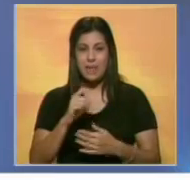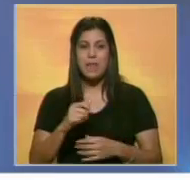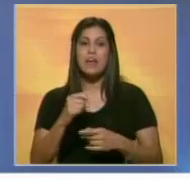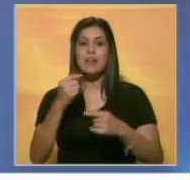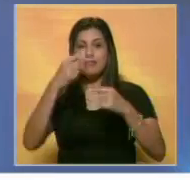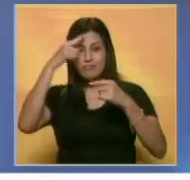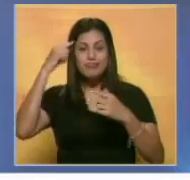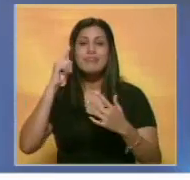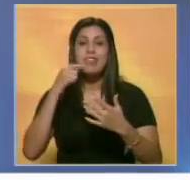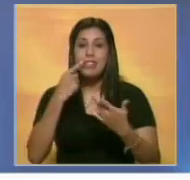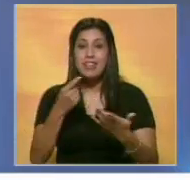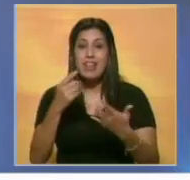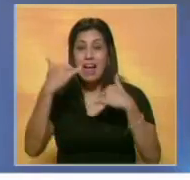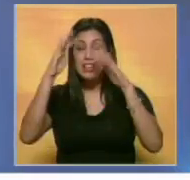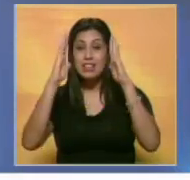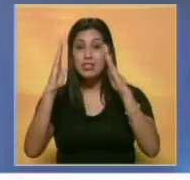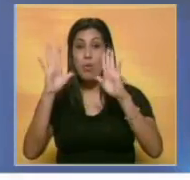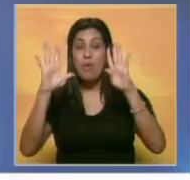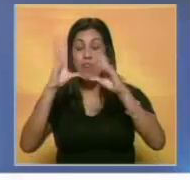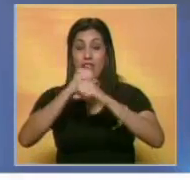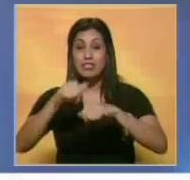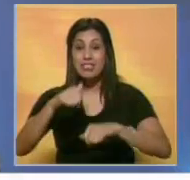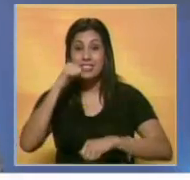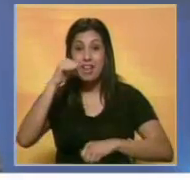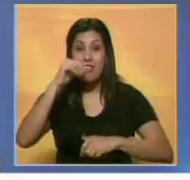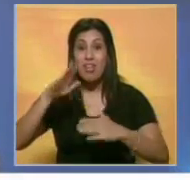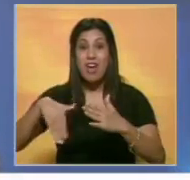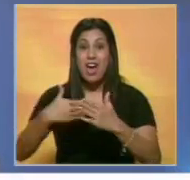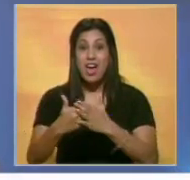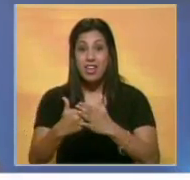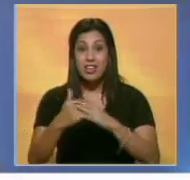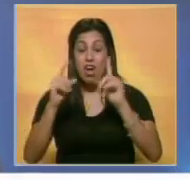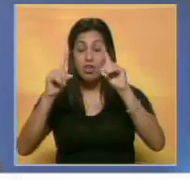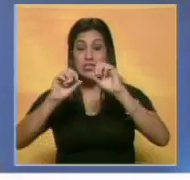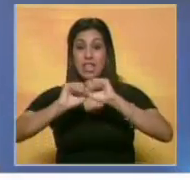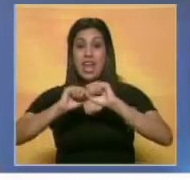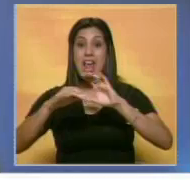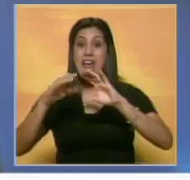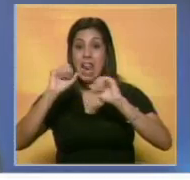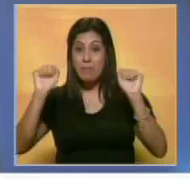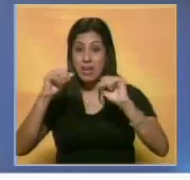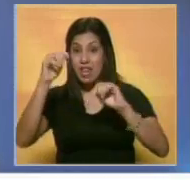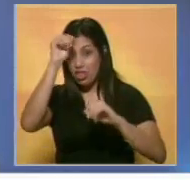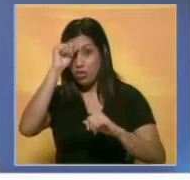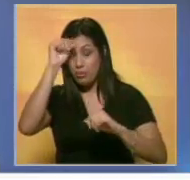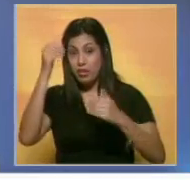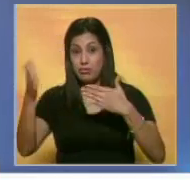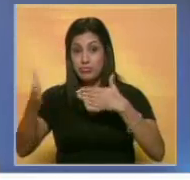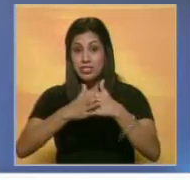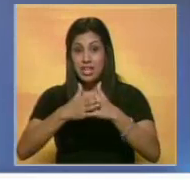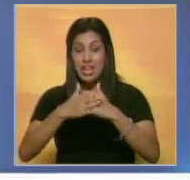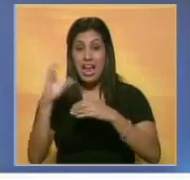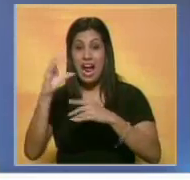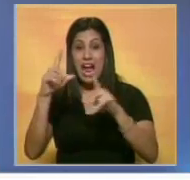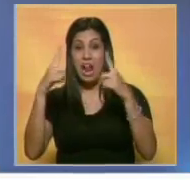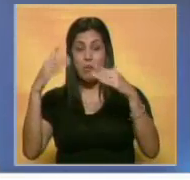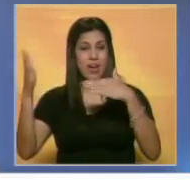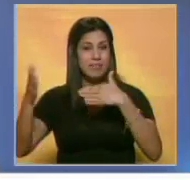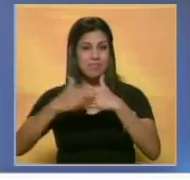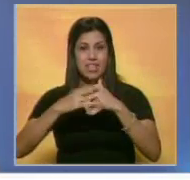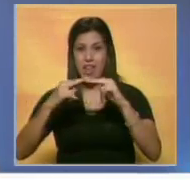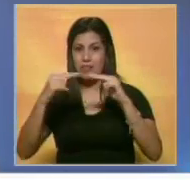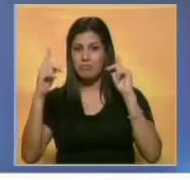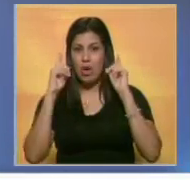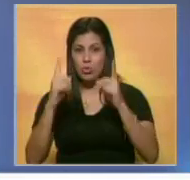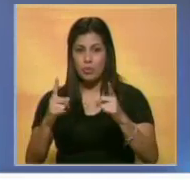Amigos, atención porque desde las 9 de la noche de este sábado hasta las 11 de la mañana del domingo va a permanecer cerrada la autopista Caracas-La Guaira. Adriana